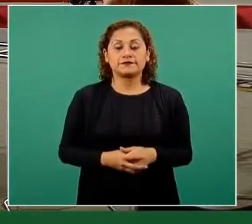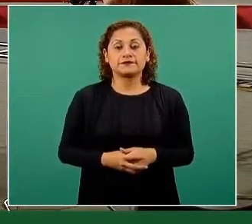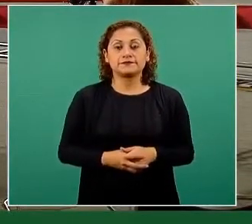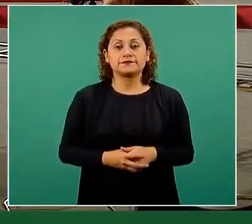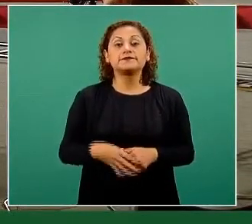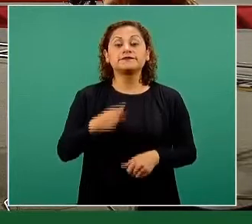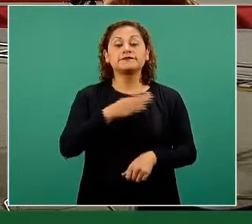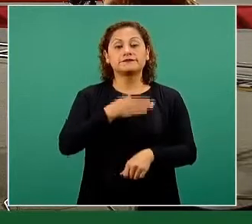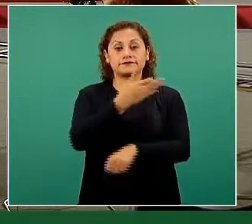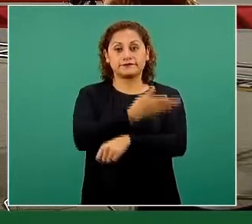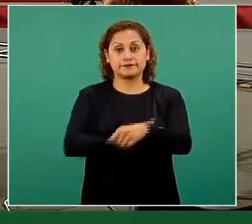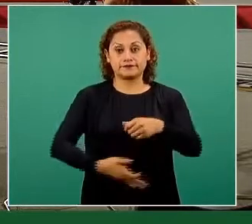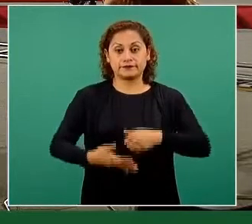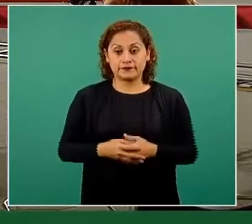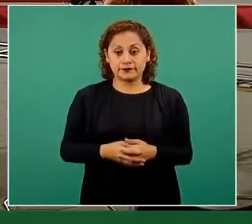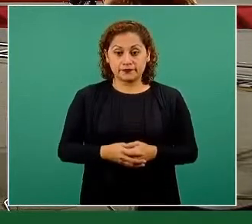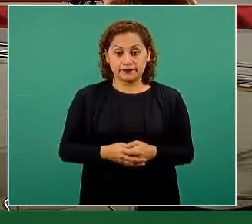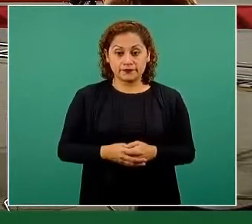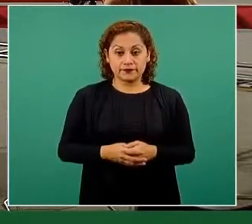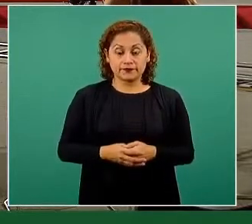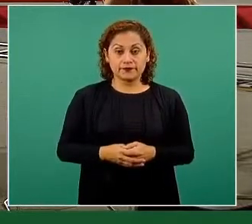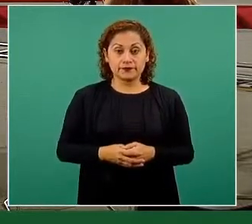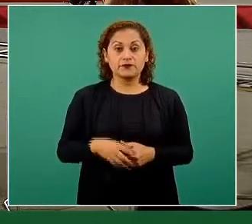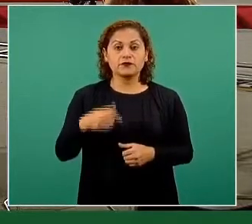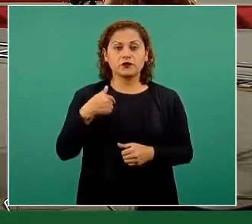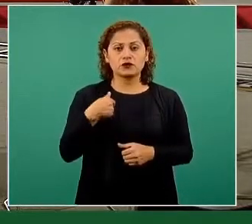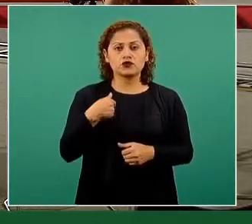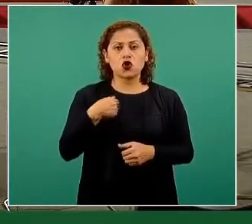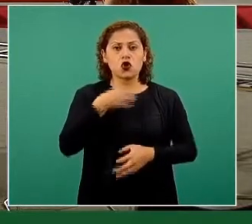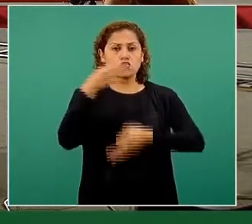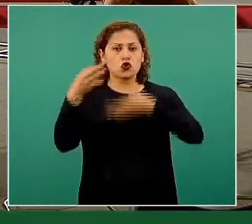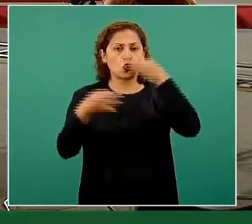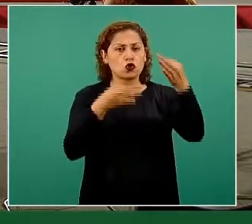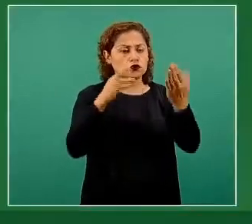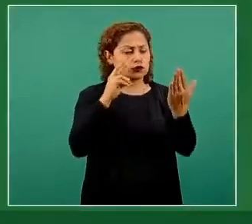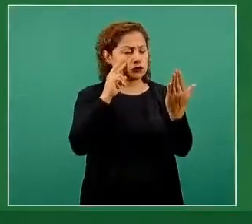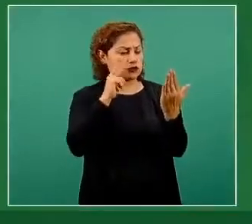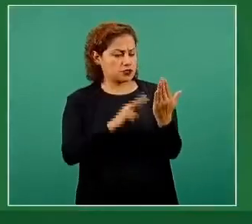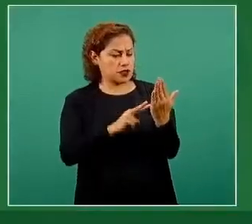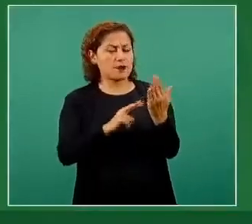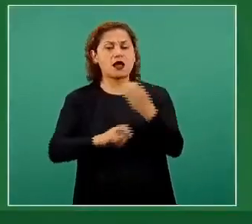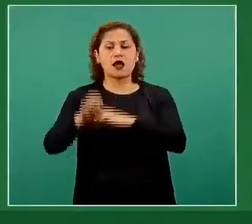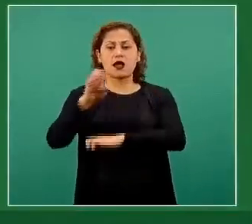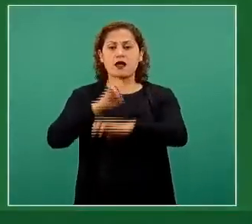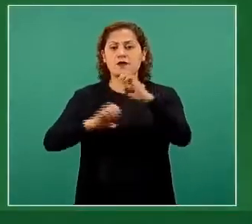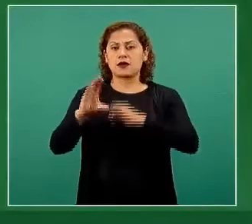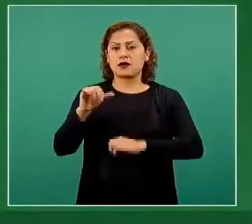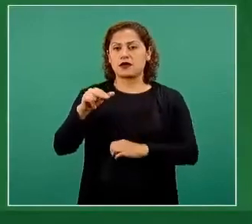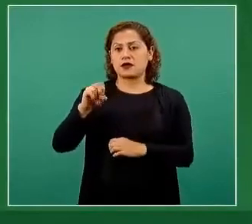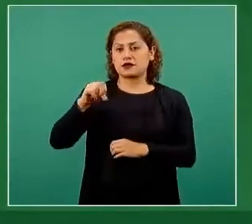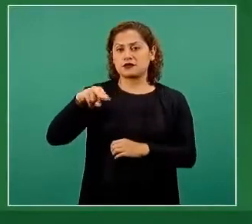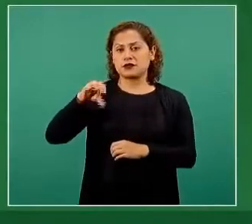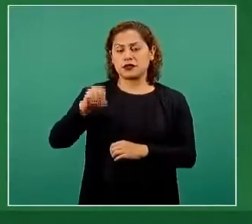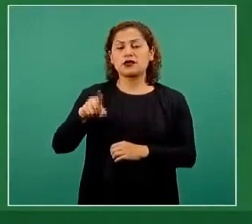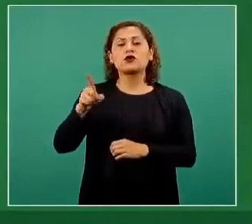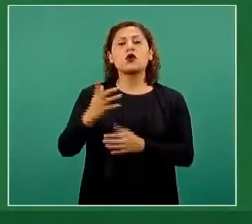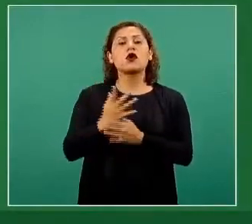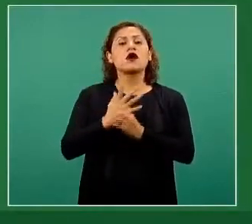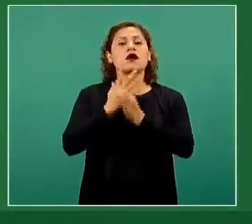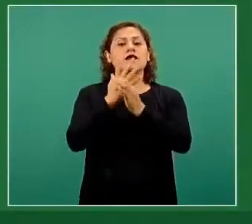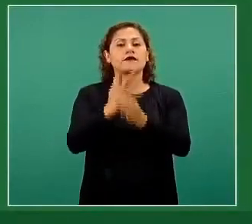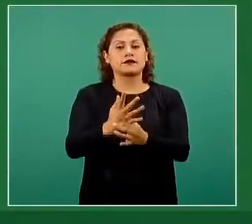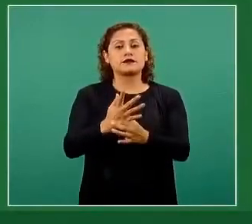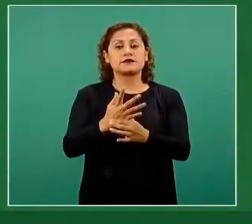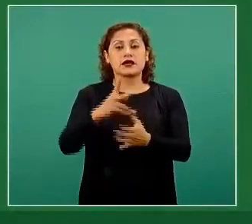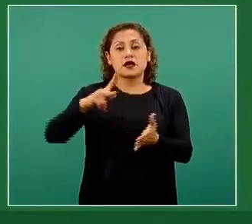Buenas tardes. Leí en algunos medios de noticias que la empresa CanSino considera que el aplicar una segunda